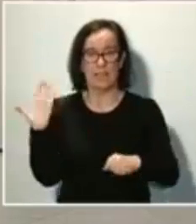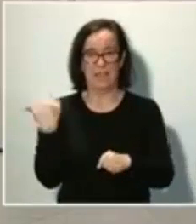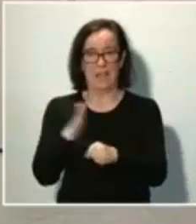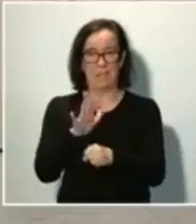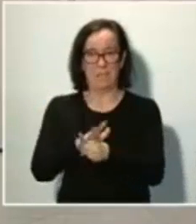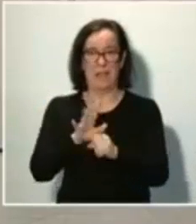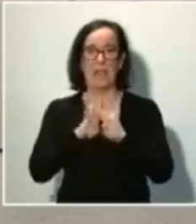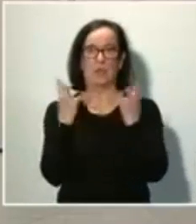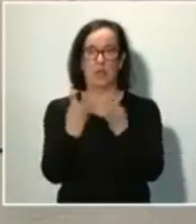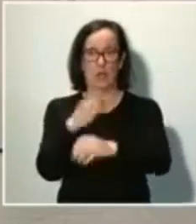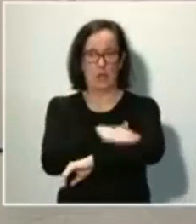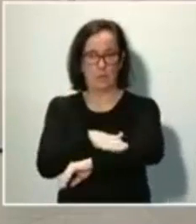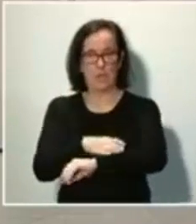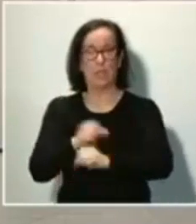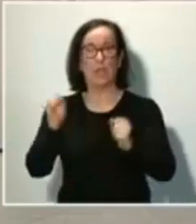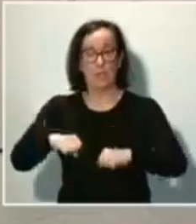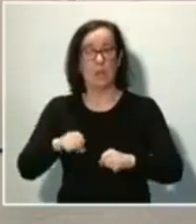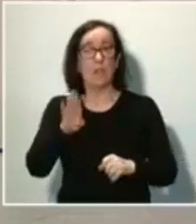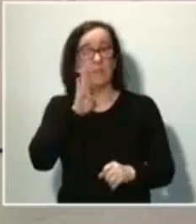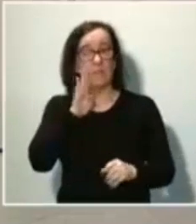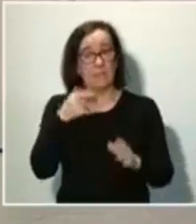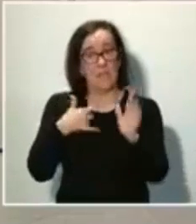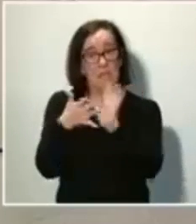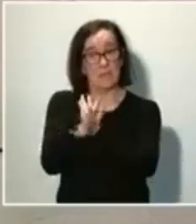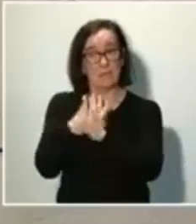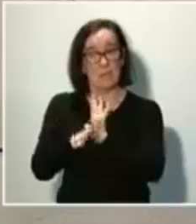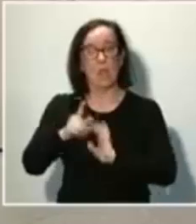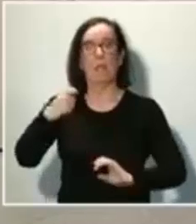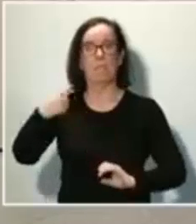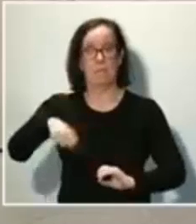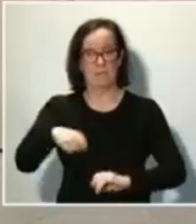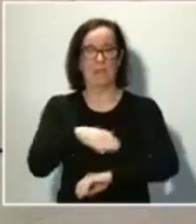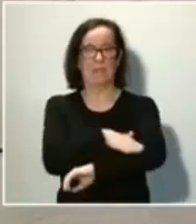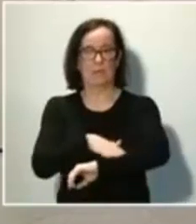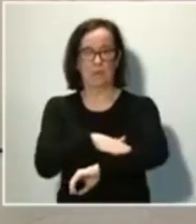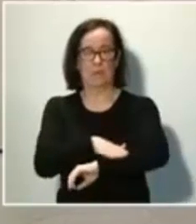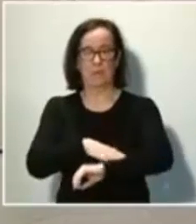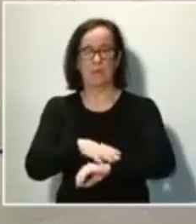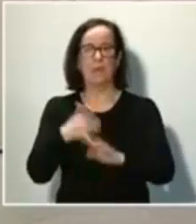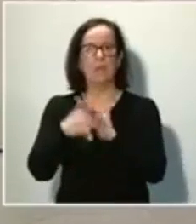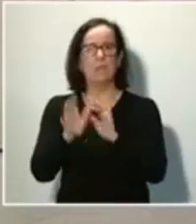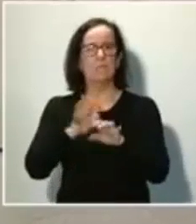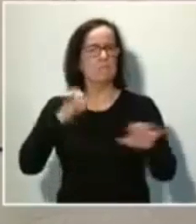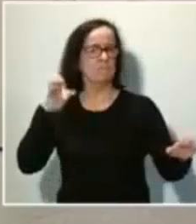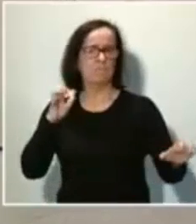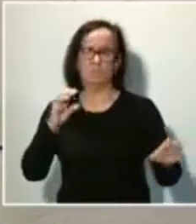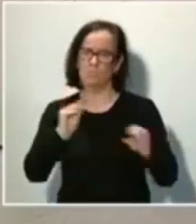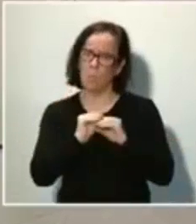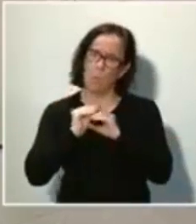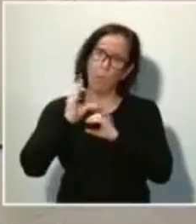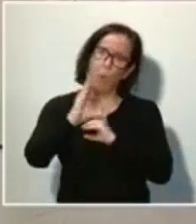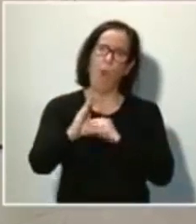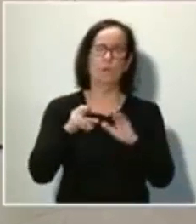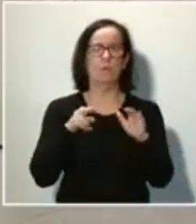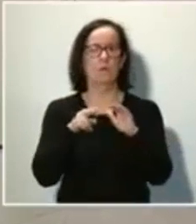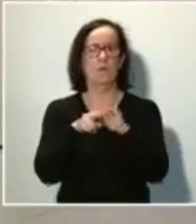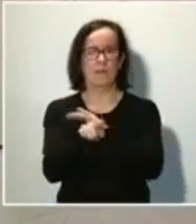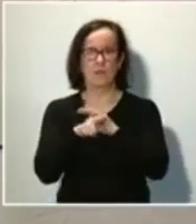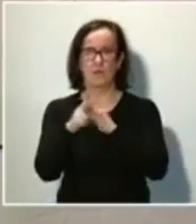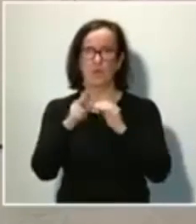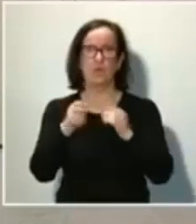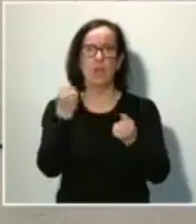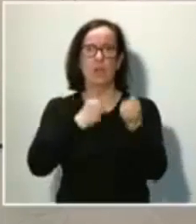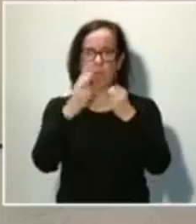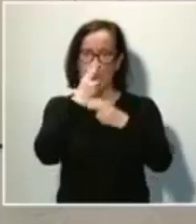Ministros y que, tal y como explicó el presidente del Gobierno, supone la mayor movilización de recursos económicos públicos y privados